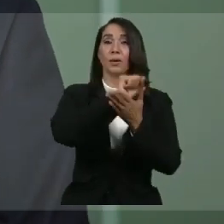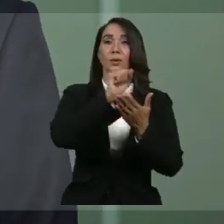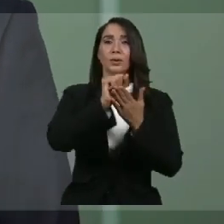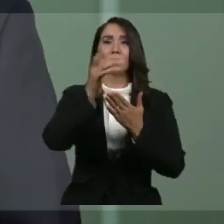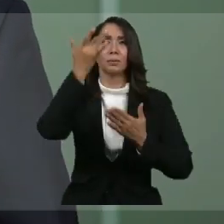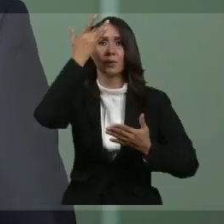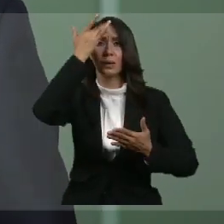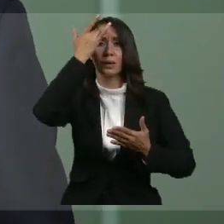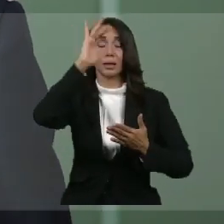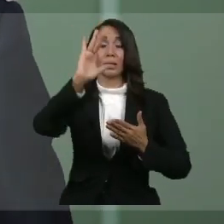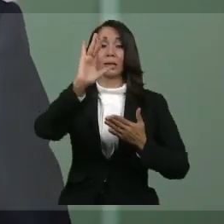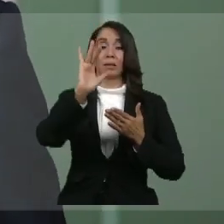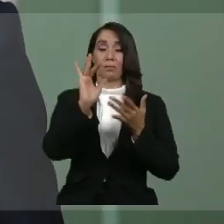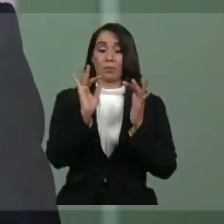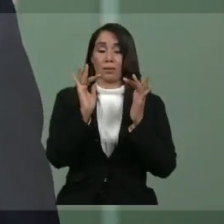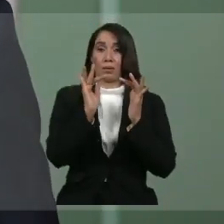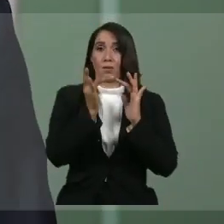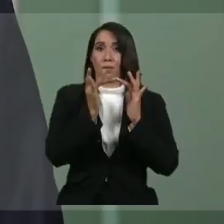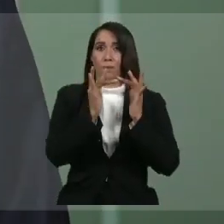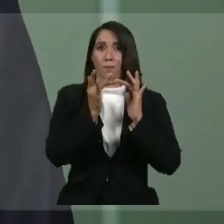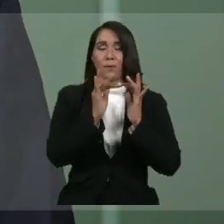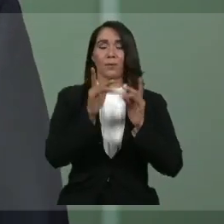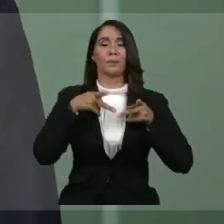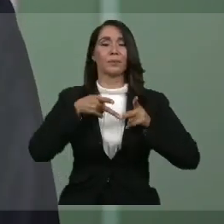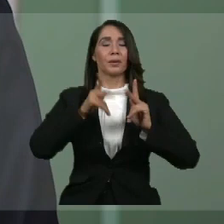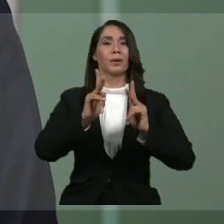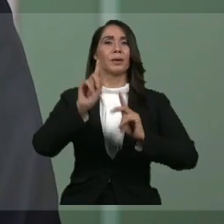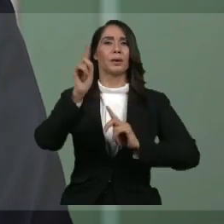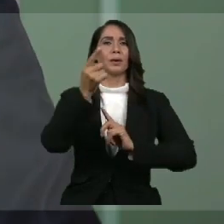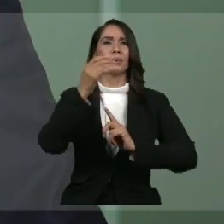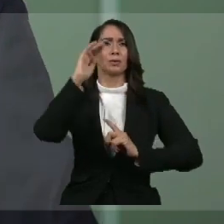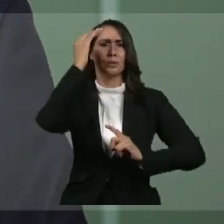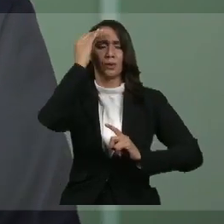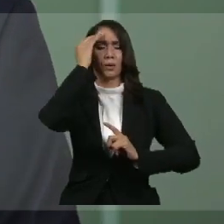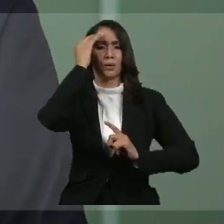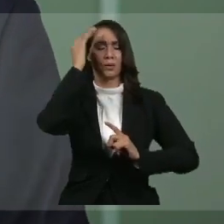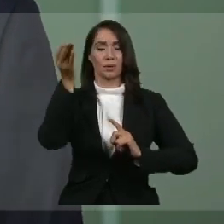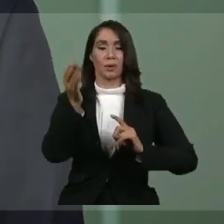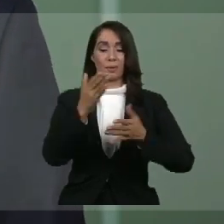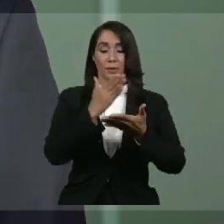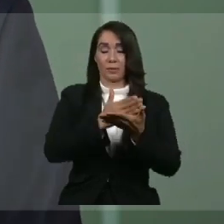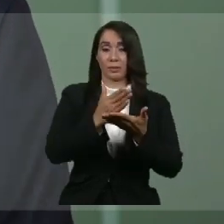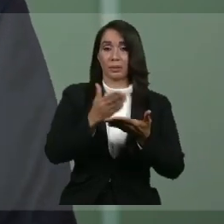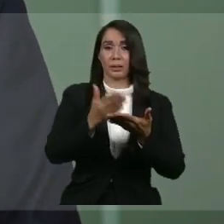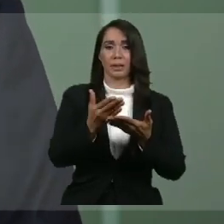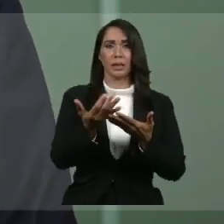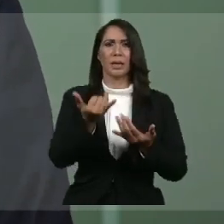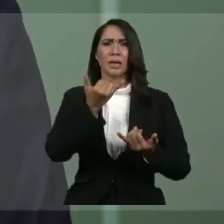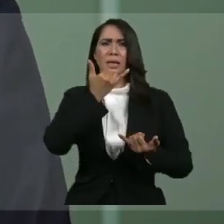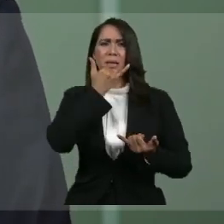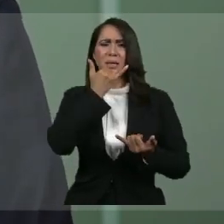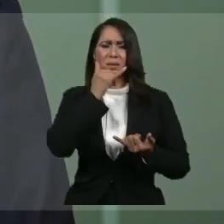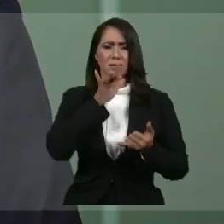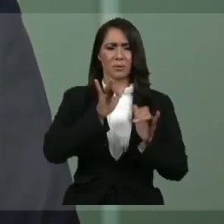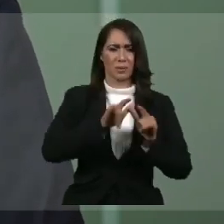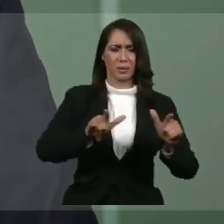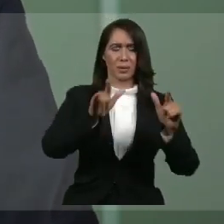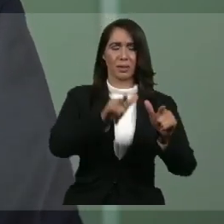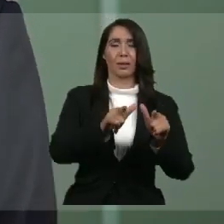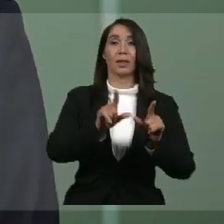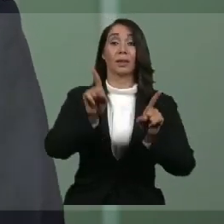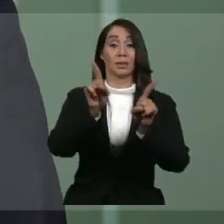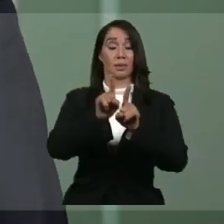inteligencia artificial, nos permite no solamente saber al detalle lo que está ocurriendo, sino